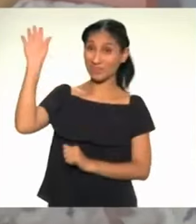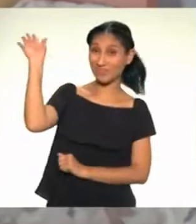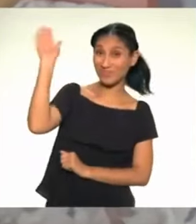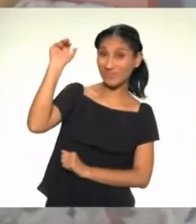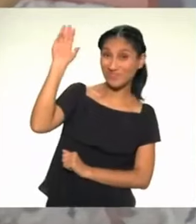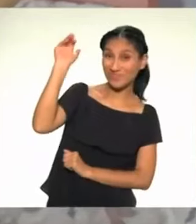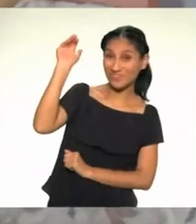programa. ¡Chao!